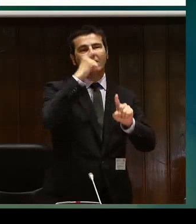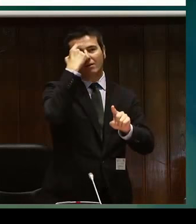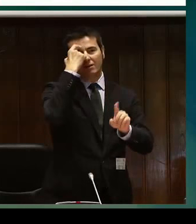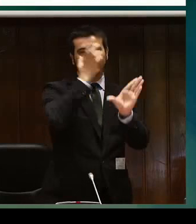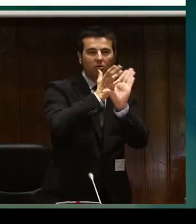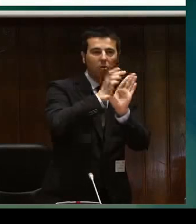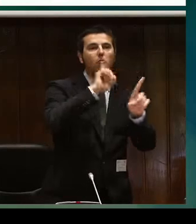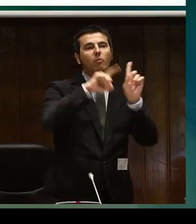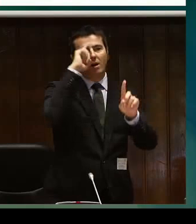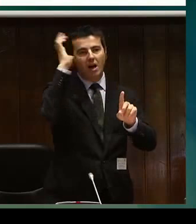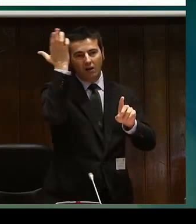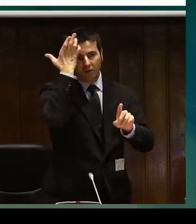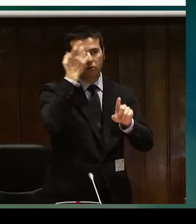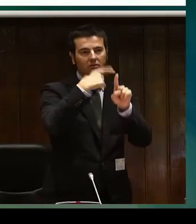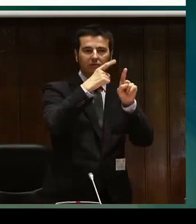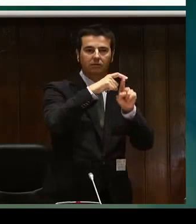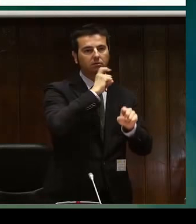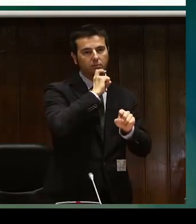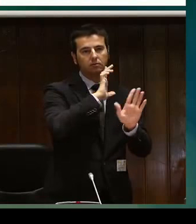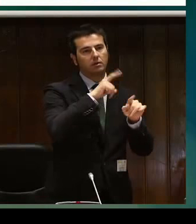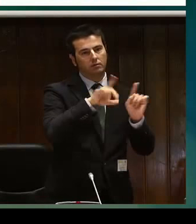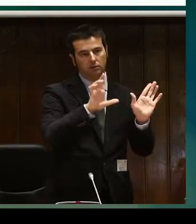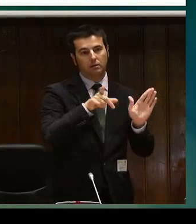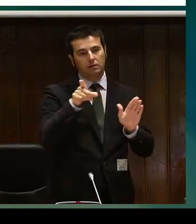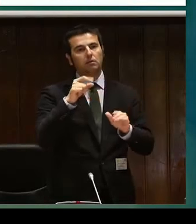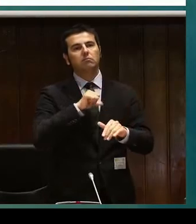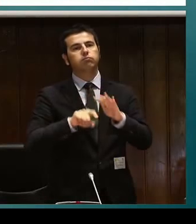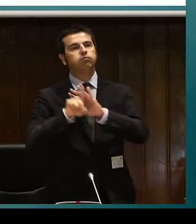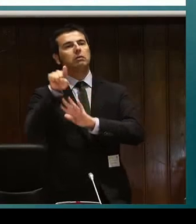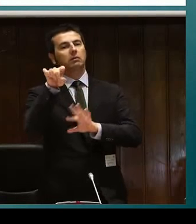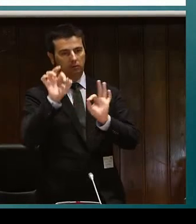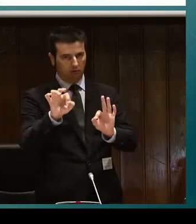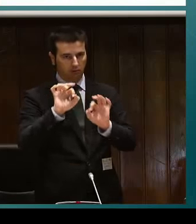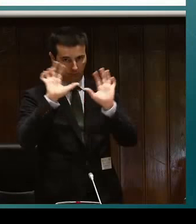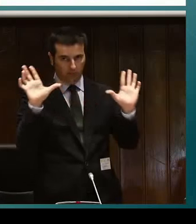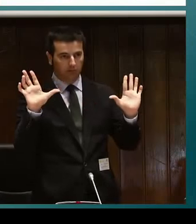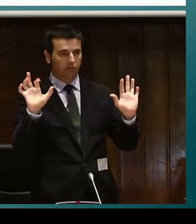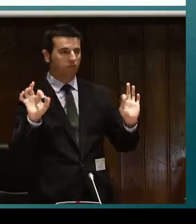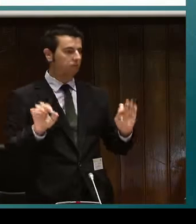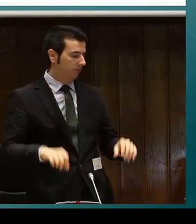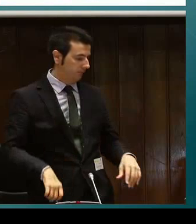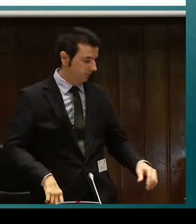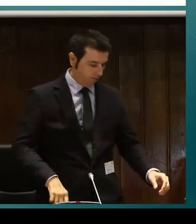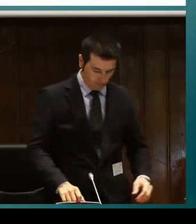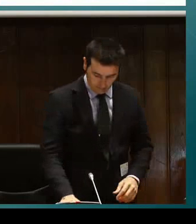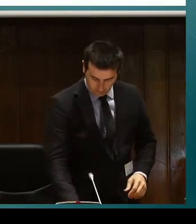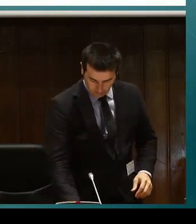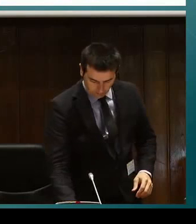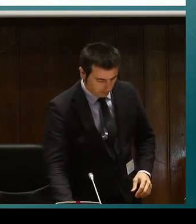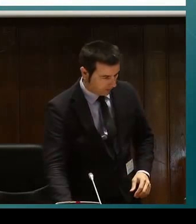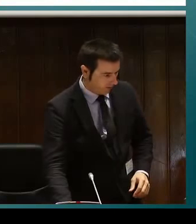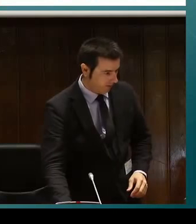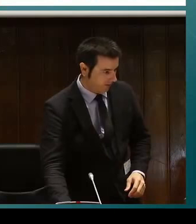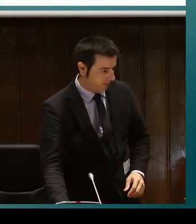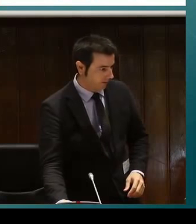pero algunas de ellas que además tienen problemas o afectaciones añadidas, lo tienen un poquito más difícil,